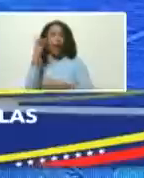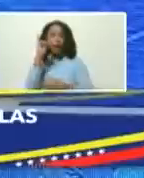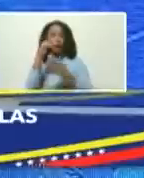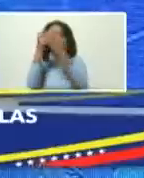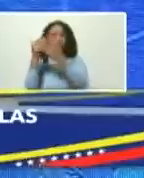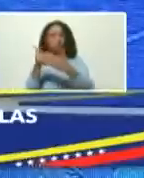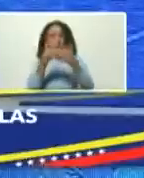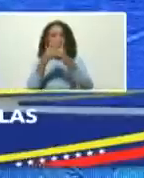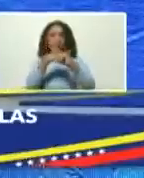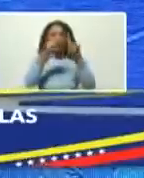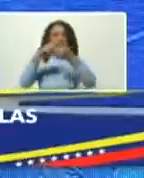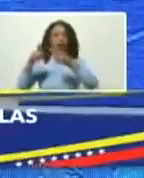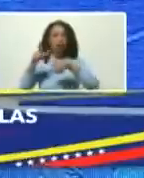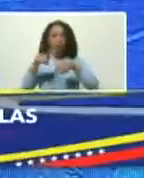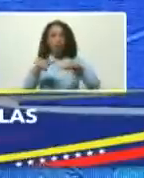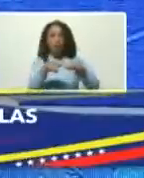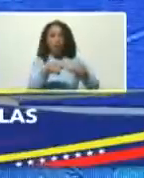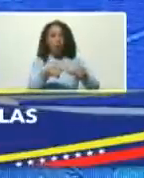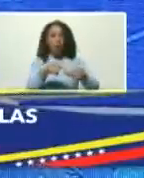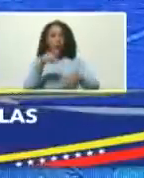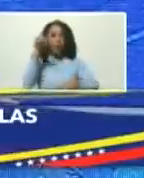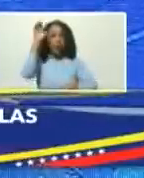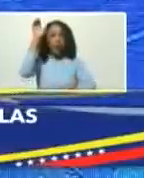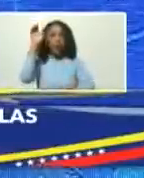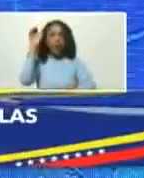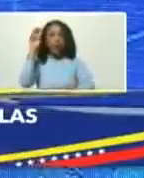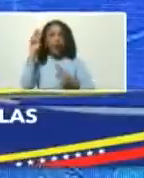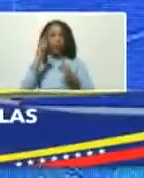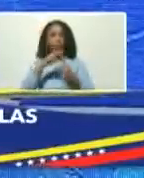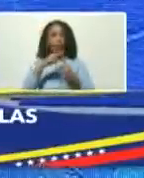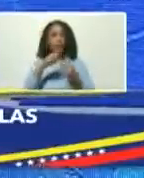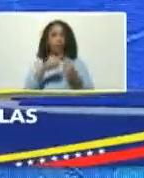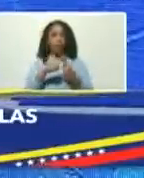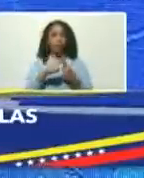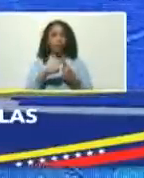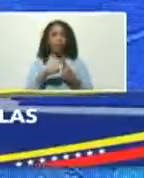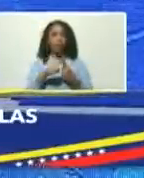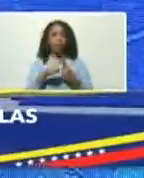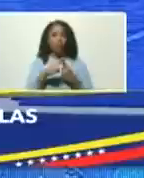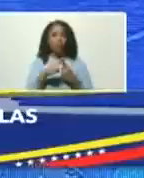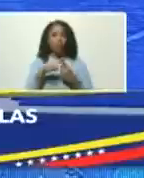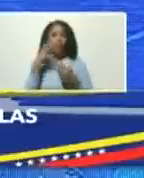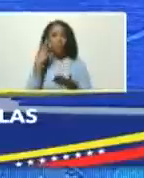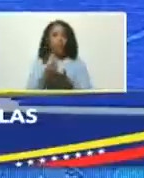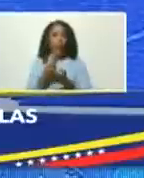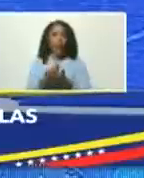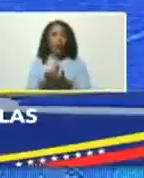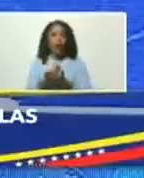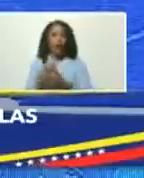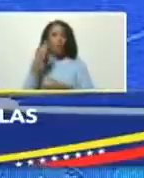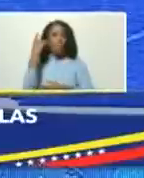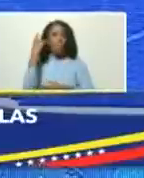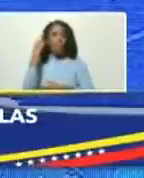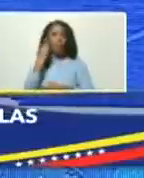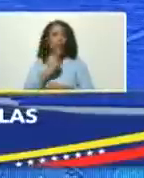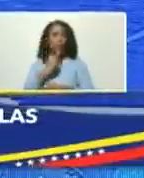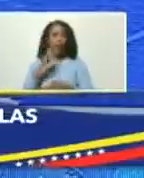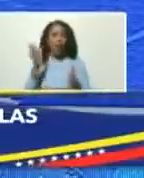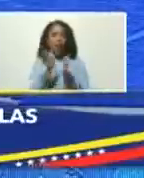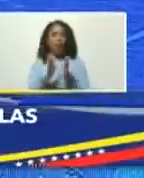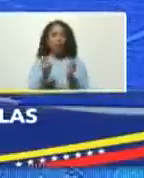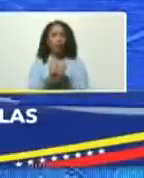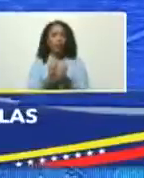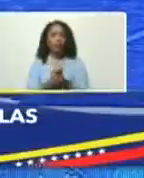en distintas zonas del país en el Táchira en Monagas en Bolívar en Anzuategui